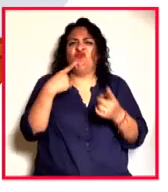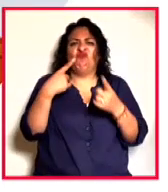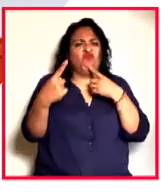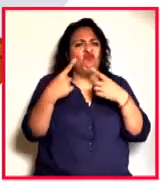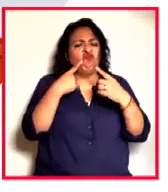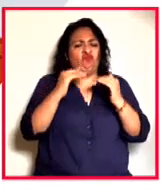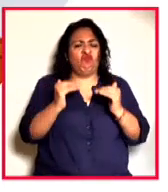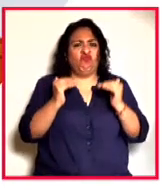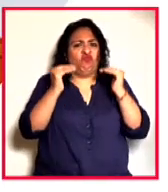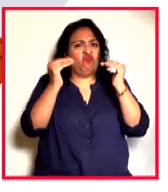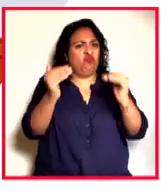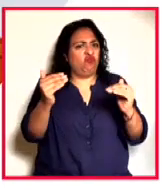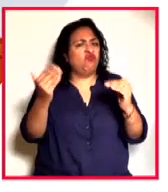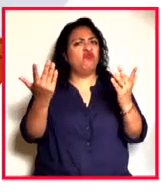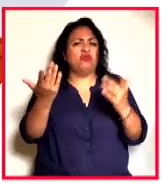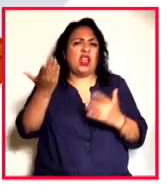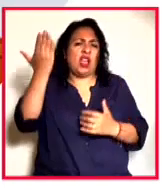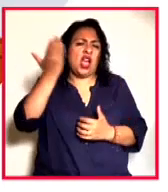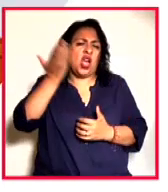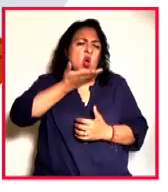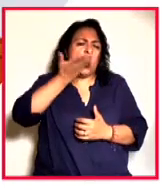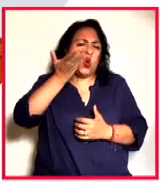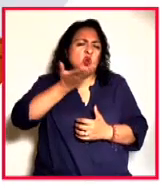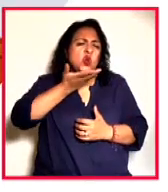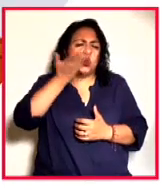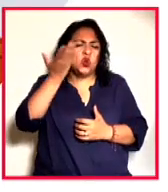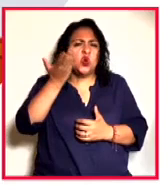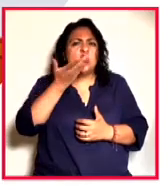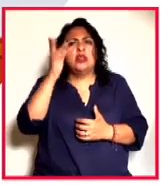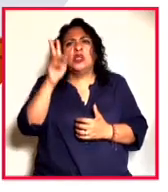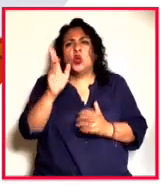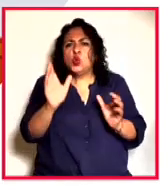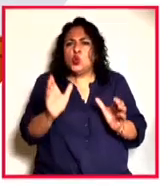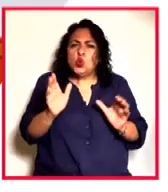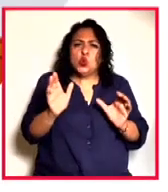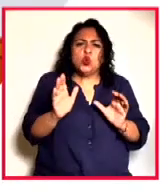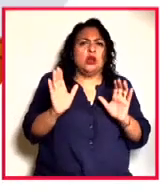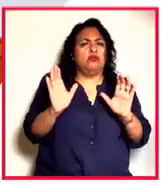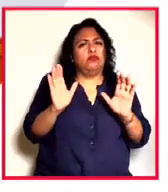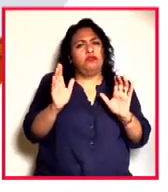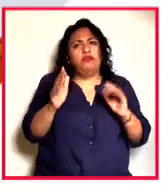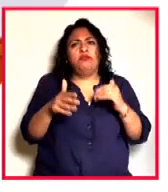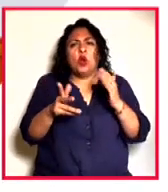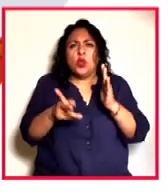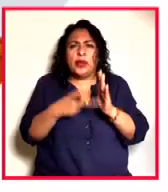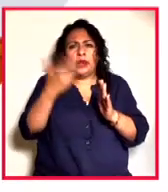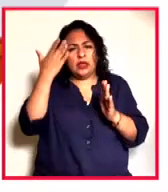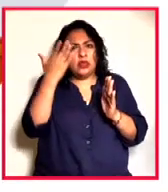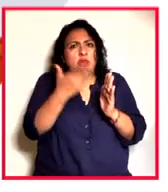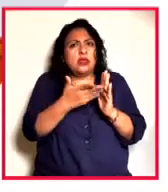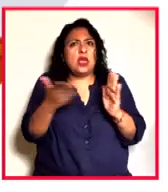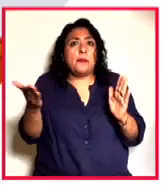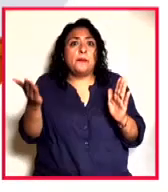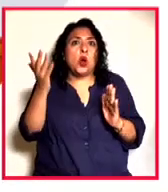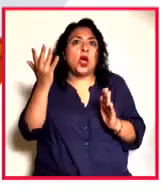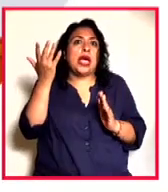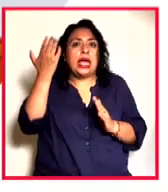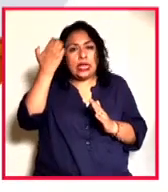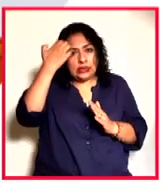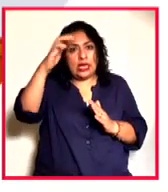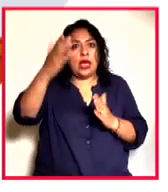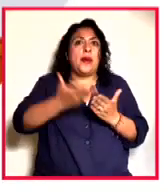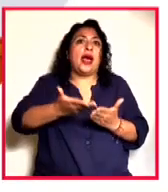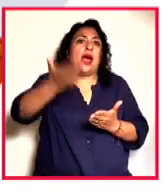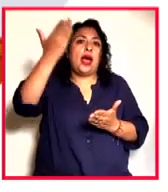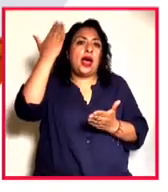diplomático muy tradicional, hay que decirlo, muy cuidado. Regresamos a una época que se añoraba del pasado en cuanto a la